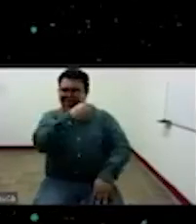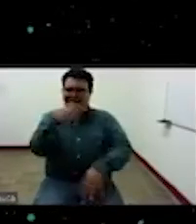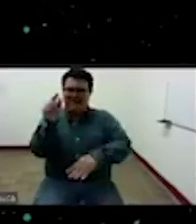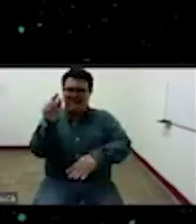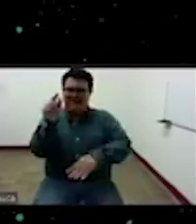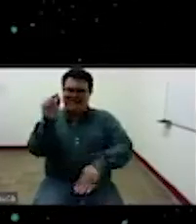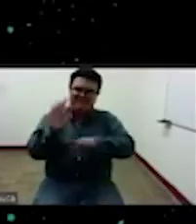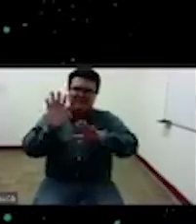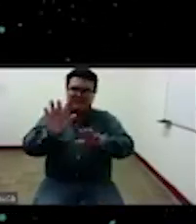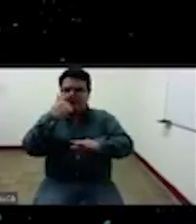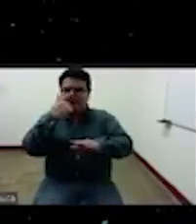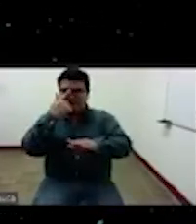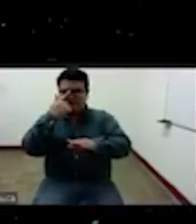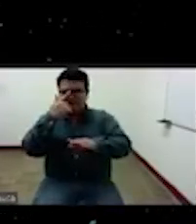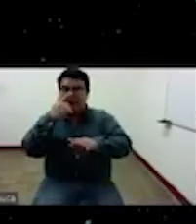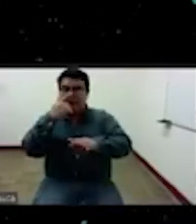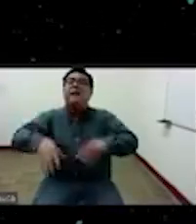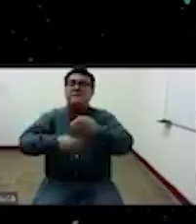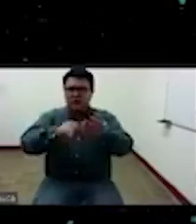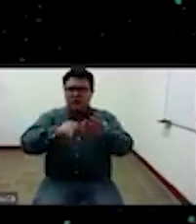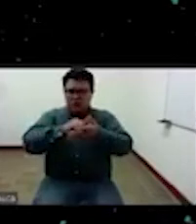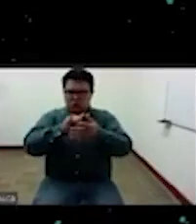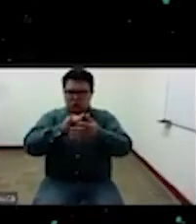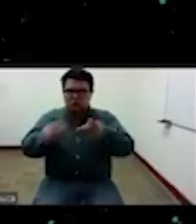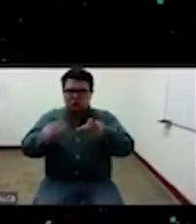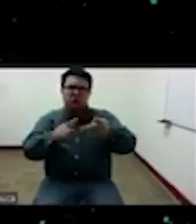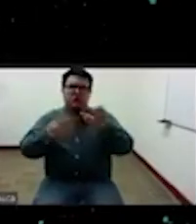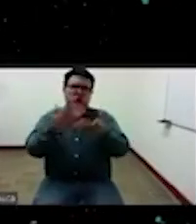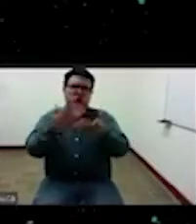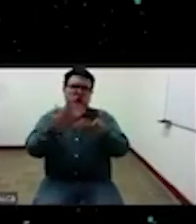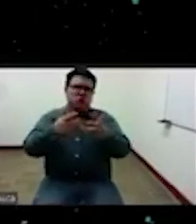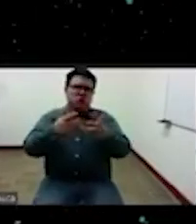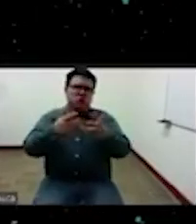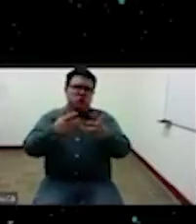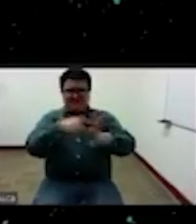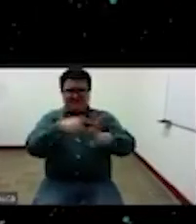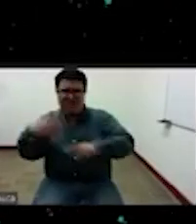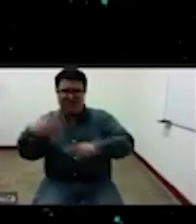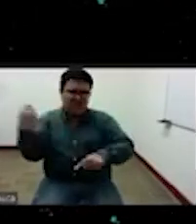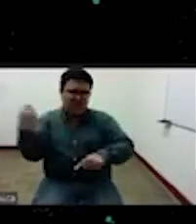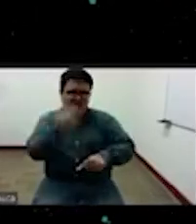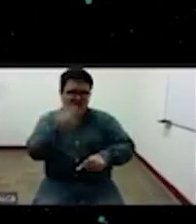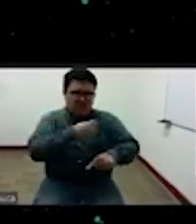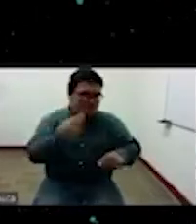también critica el tema de la plusvalía que se genera a partir de este mismo